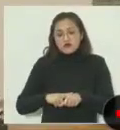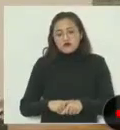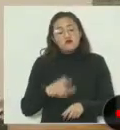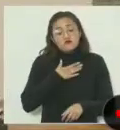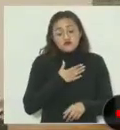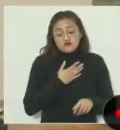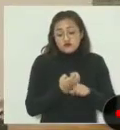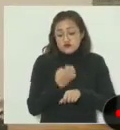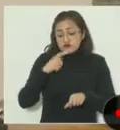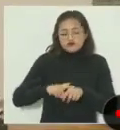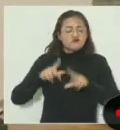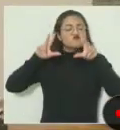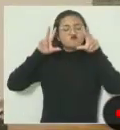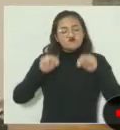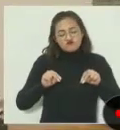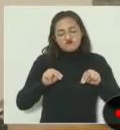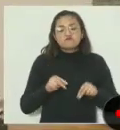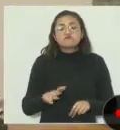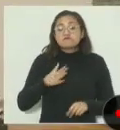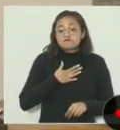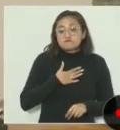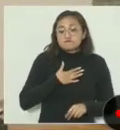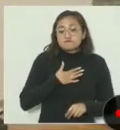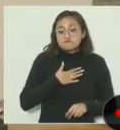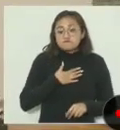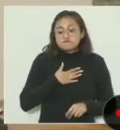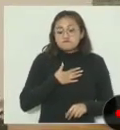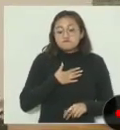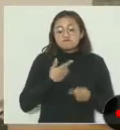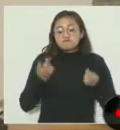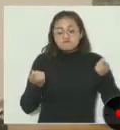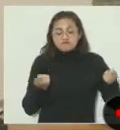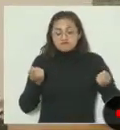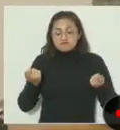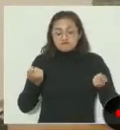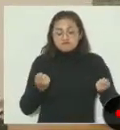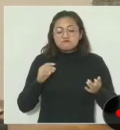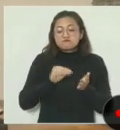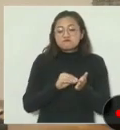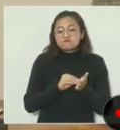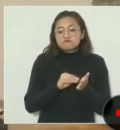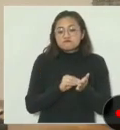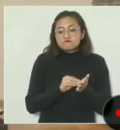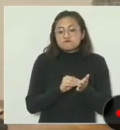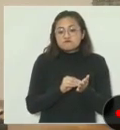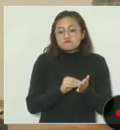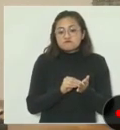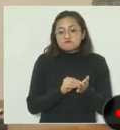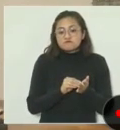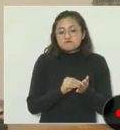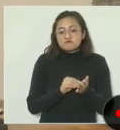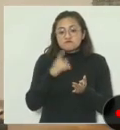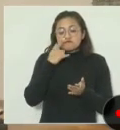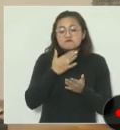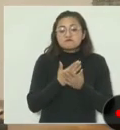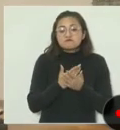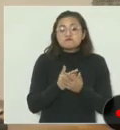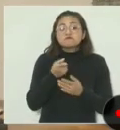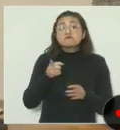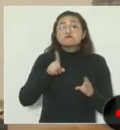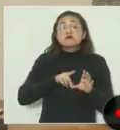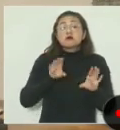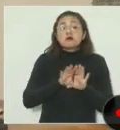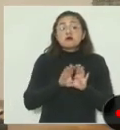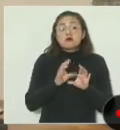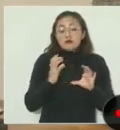Nosotros tenemos una estrategia permanente de detener pipas de gas